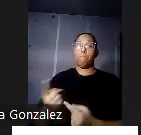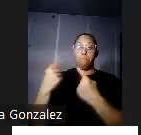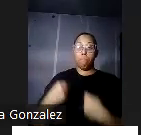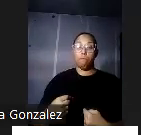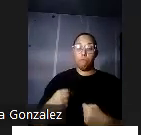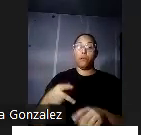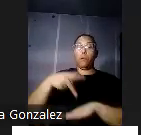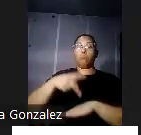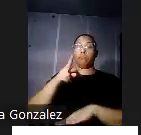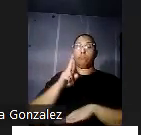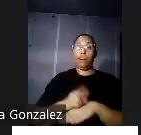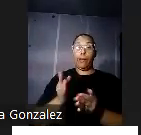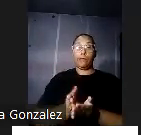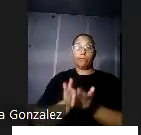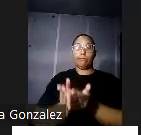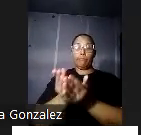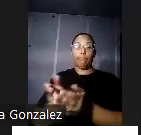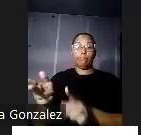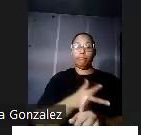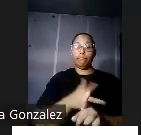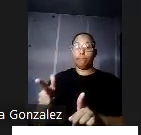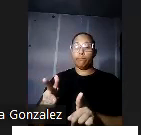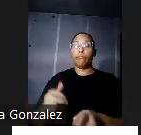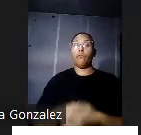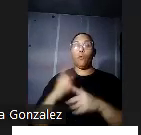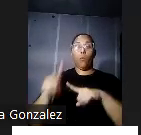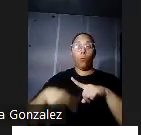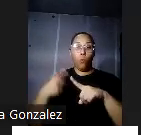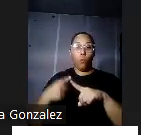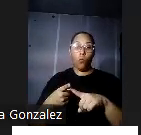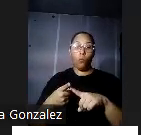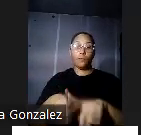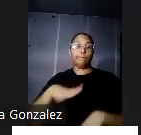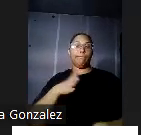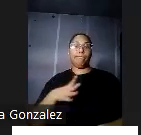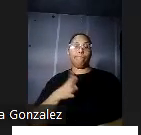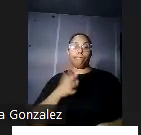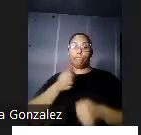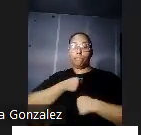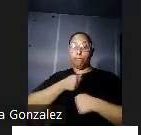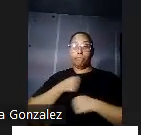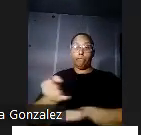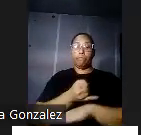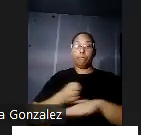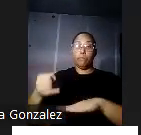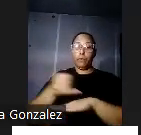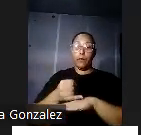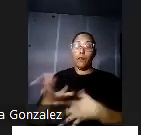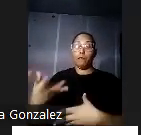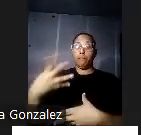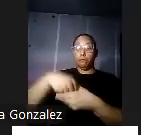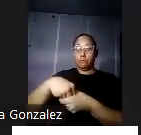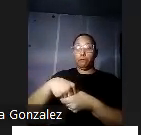expedicionarias del general Miles. Cuando se formalizó la ocupación militar de la isla y se integró el gobierno del